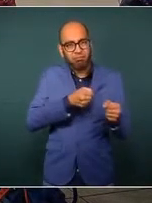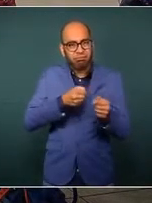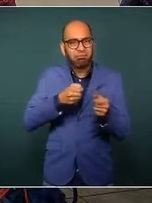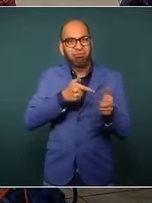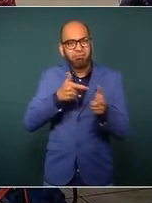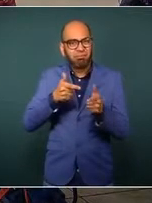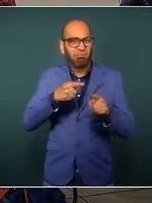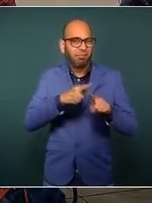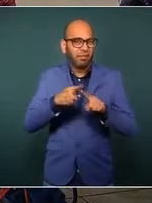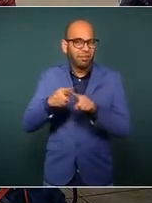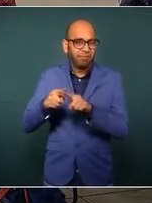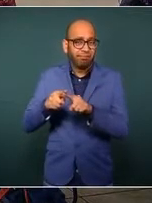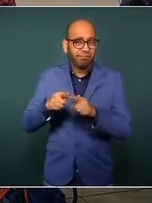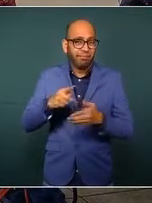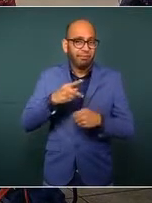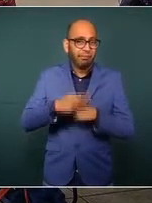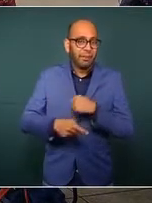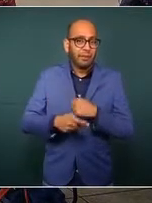presentación?